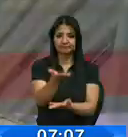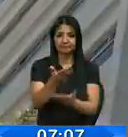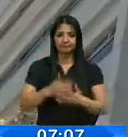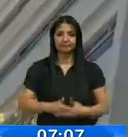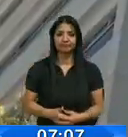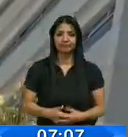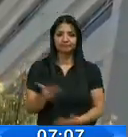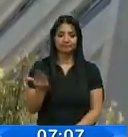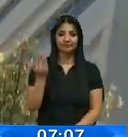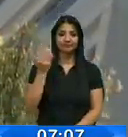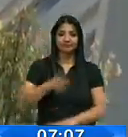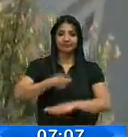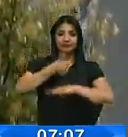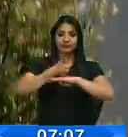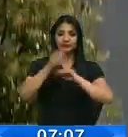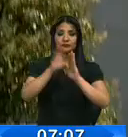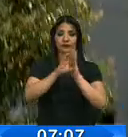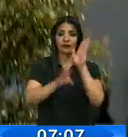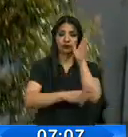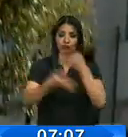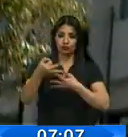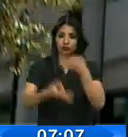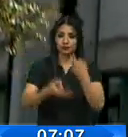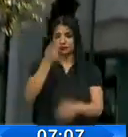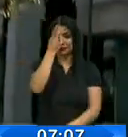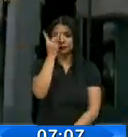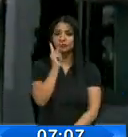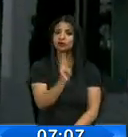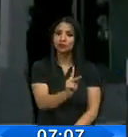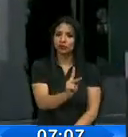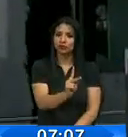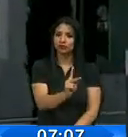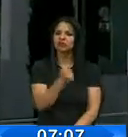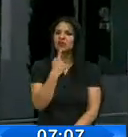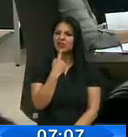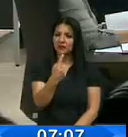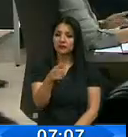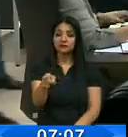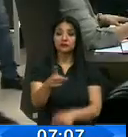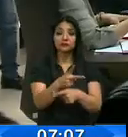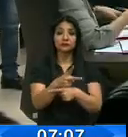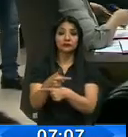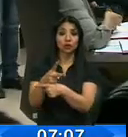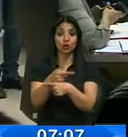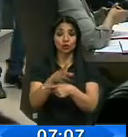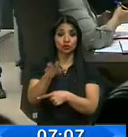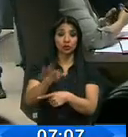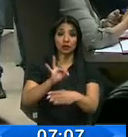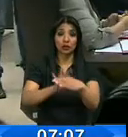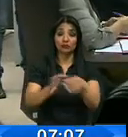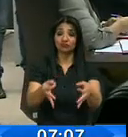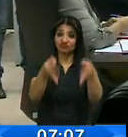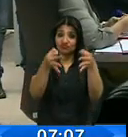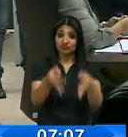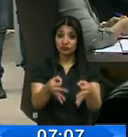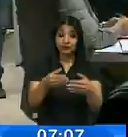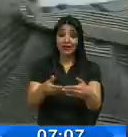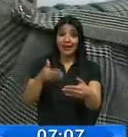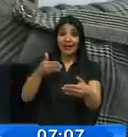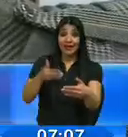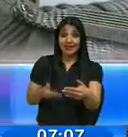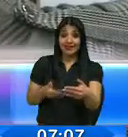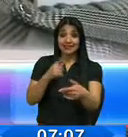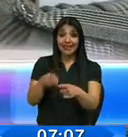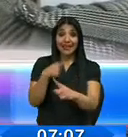Hace poco, la Corte Constitucional emitió un dictamen en donde determina que el Consejo de Participación Definitivo no puede revisar las